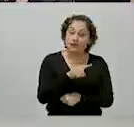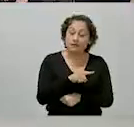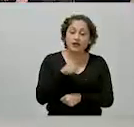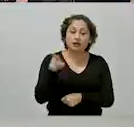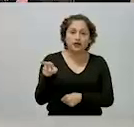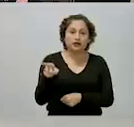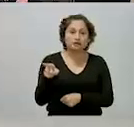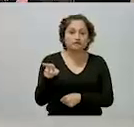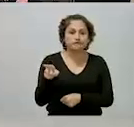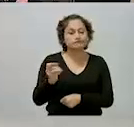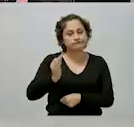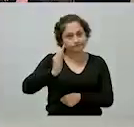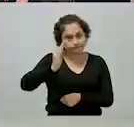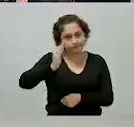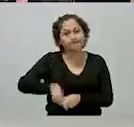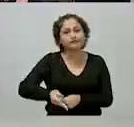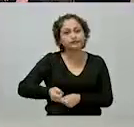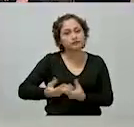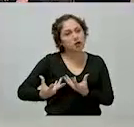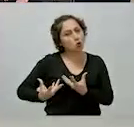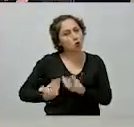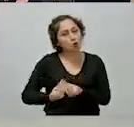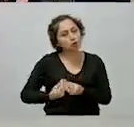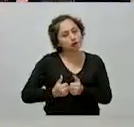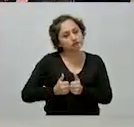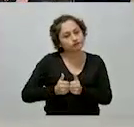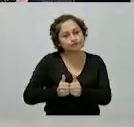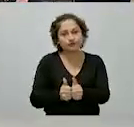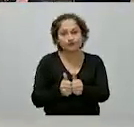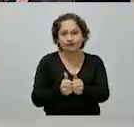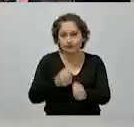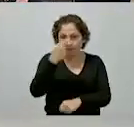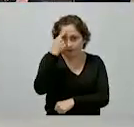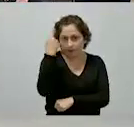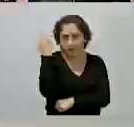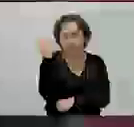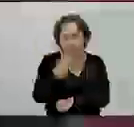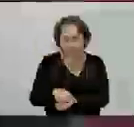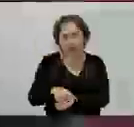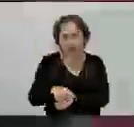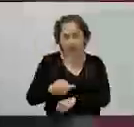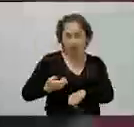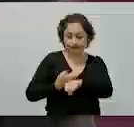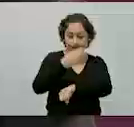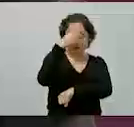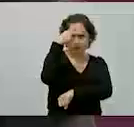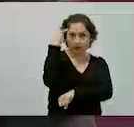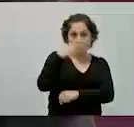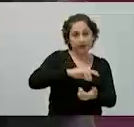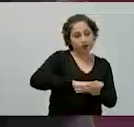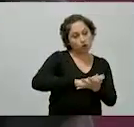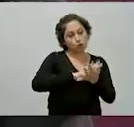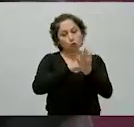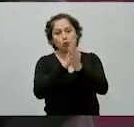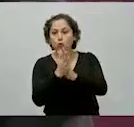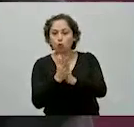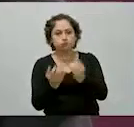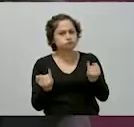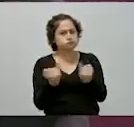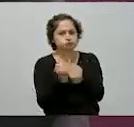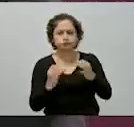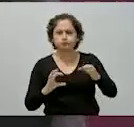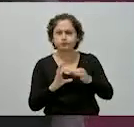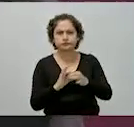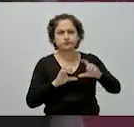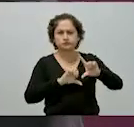caminar juntos en la transformación del Estado de México y de la nación, del país.